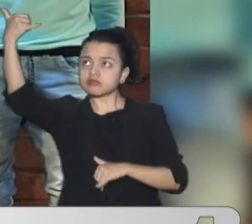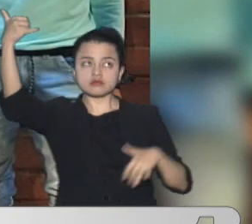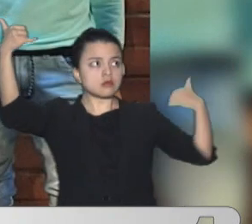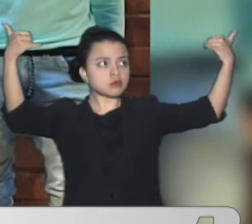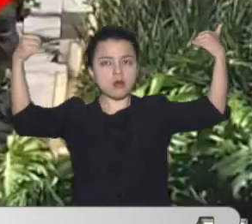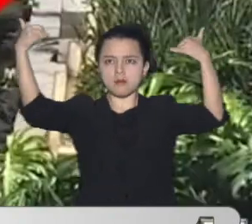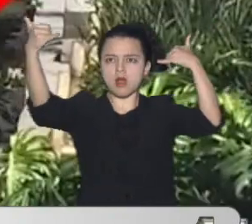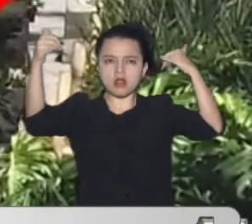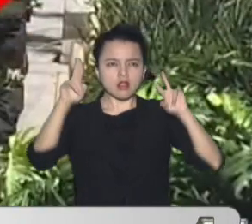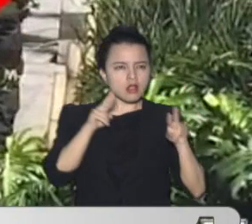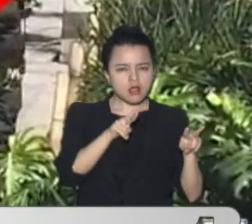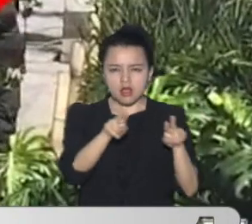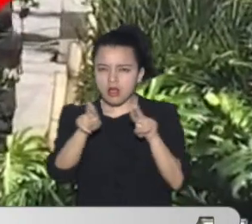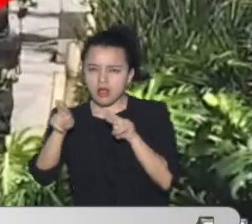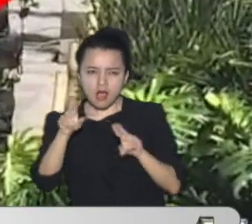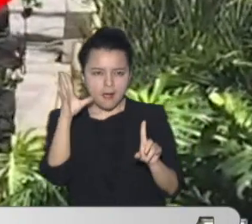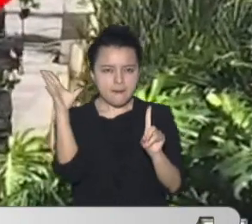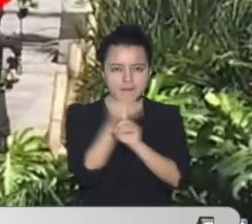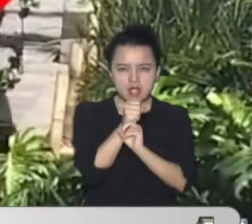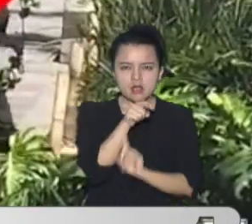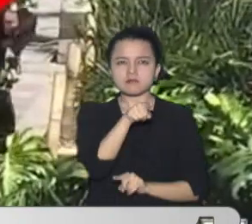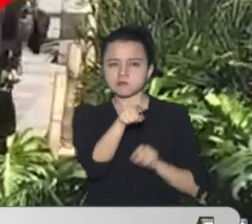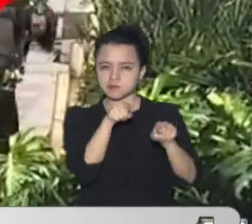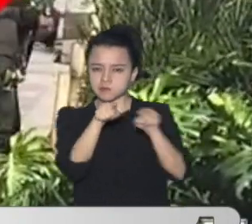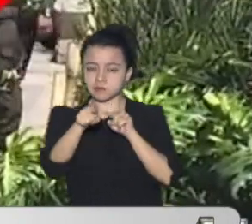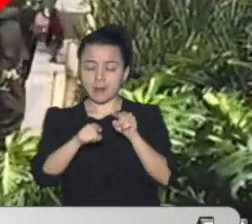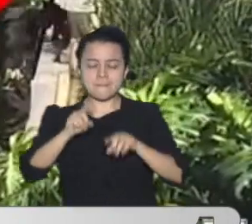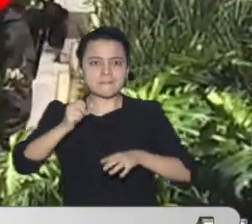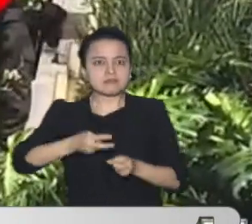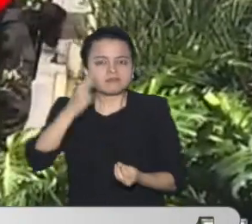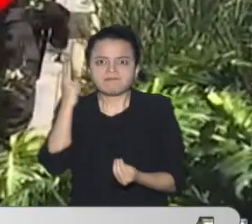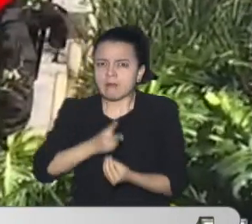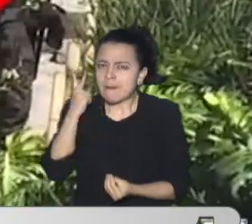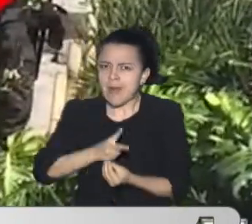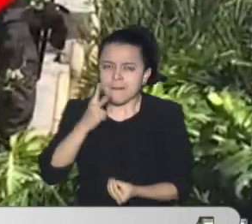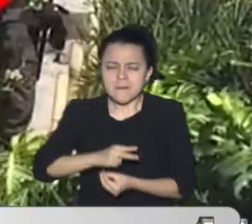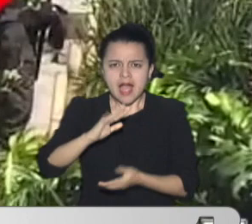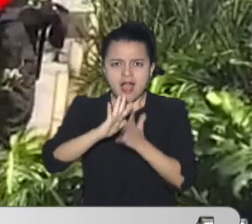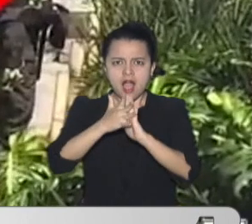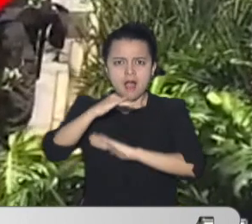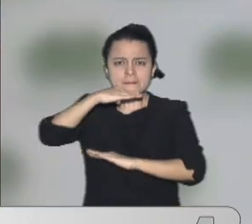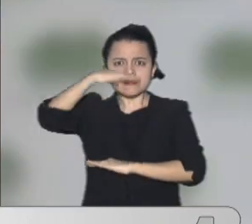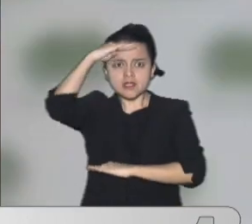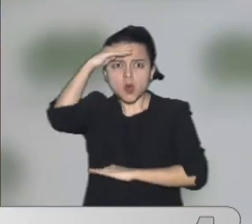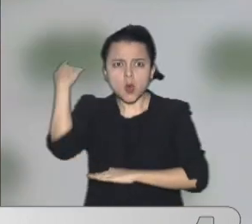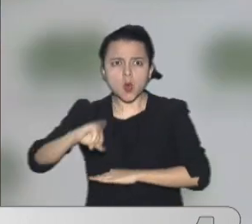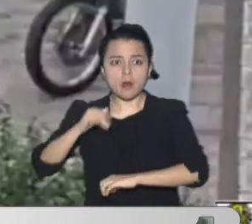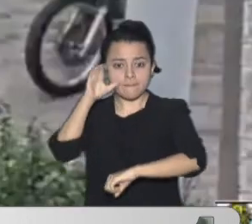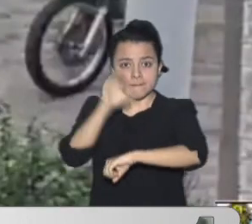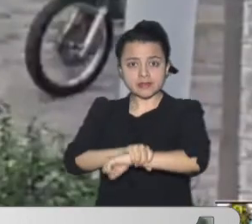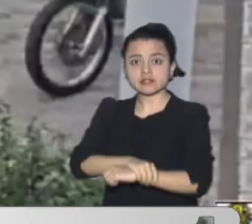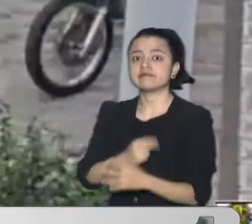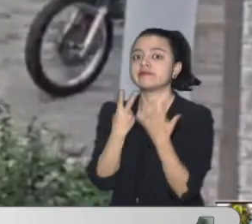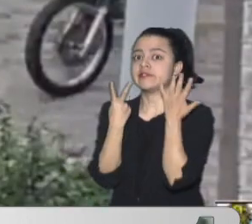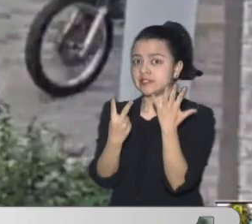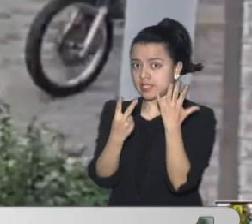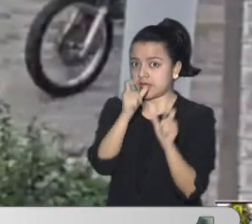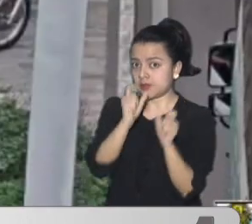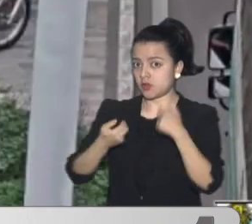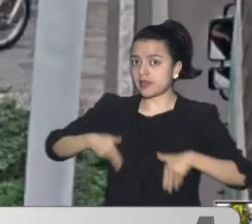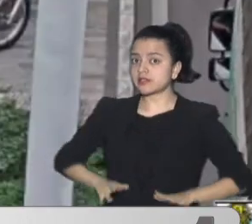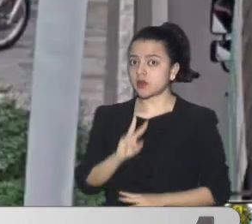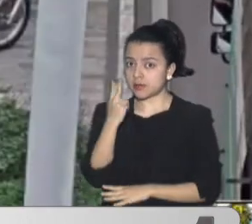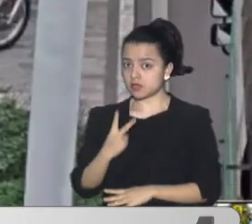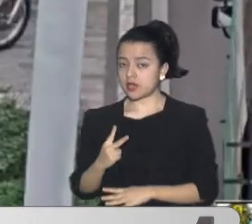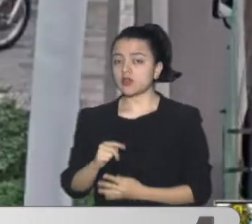los más peligrosos Delincuentes y ladrones Del centro de Medellín Incluso Entre estos capturados Hay siete venezolanos Tres de ellos